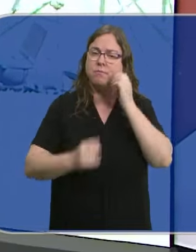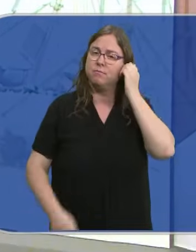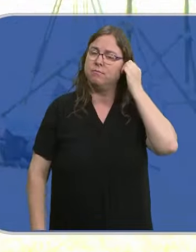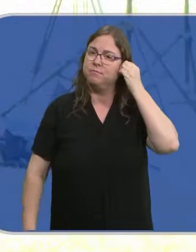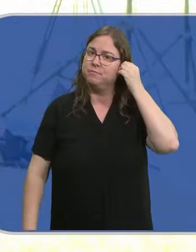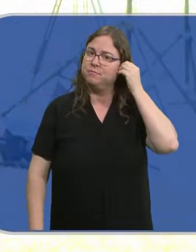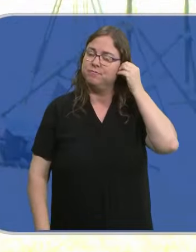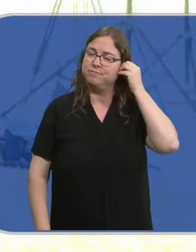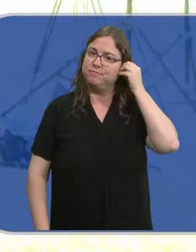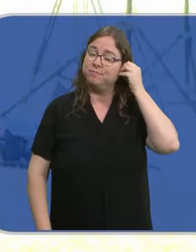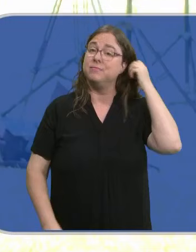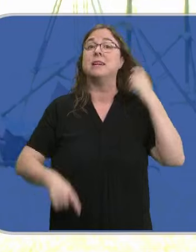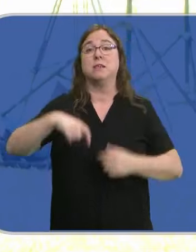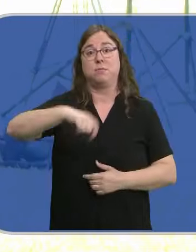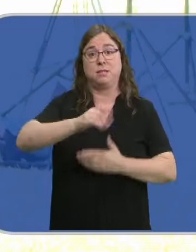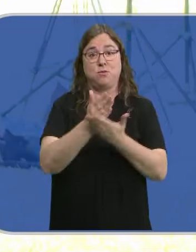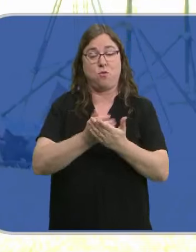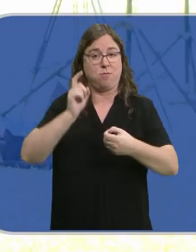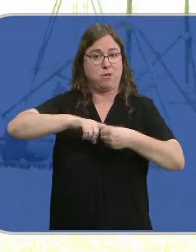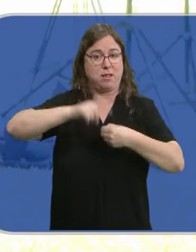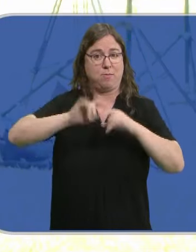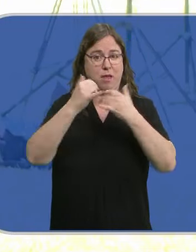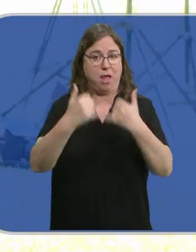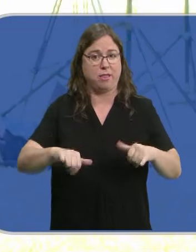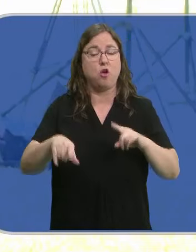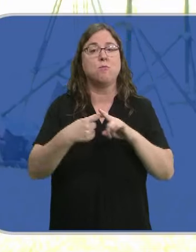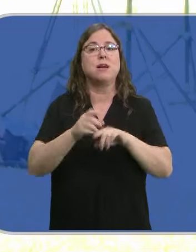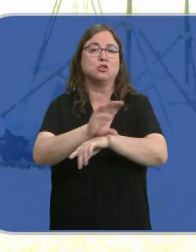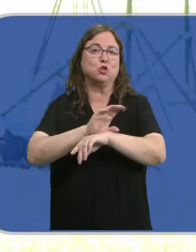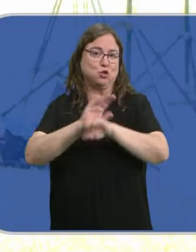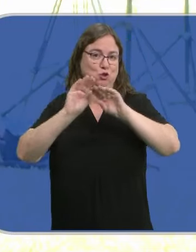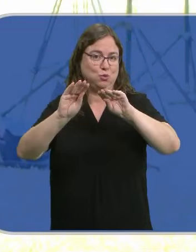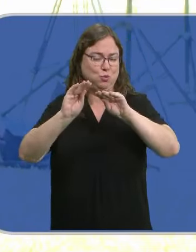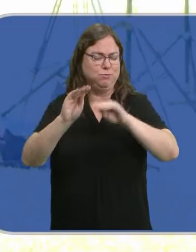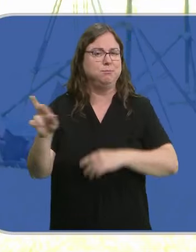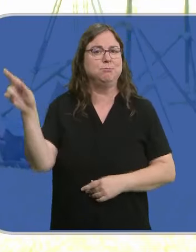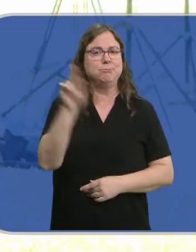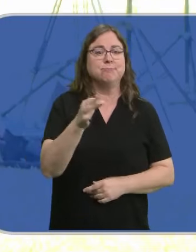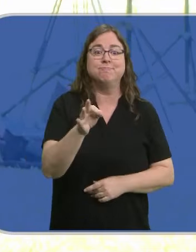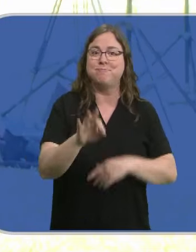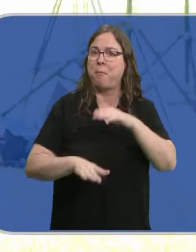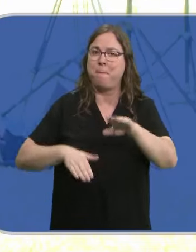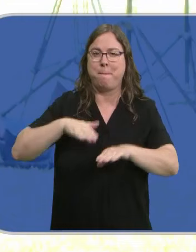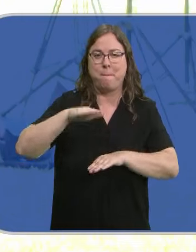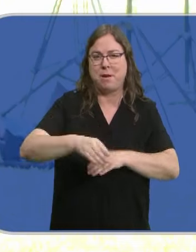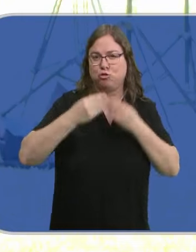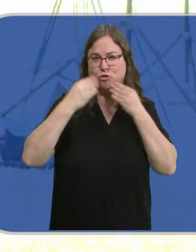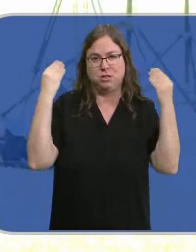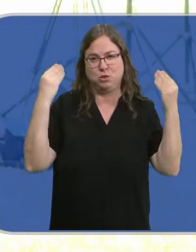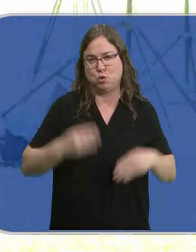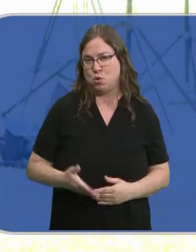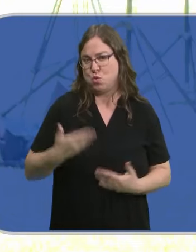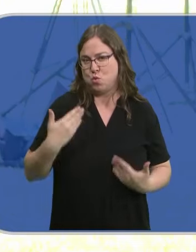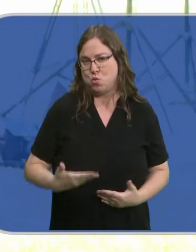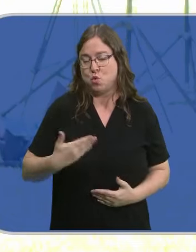Los presidentes de comunidad presentes en este acto, así como sus consejeros, insistían en calificar este paso de histórico y